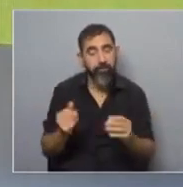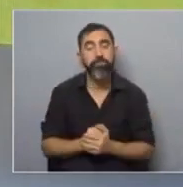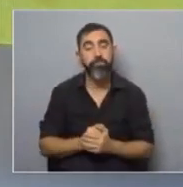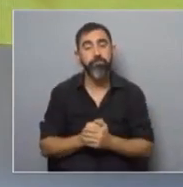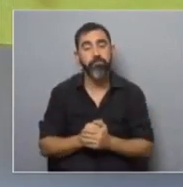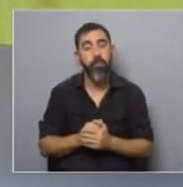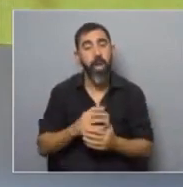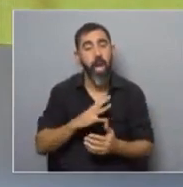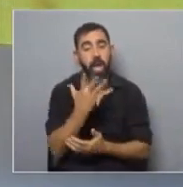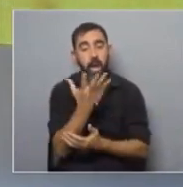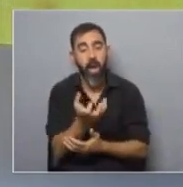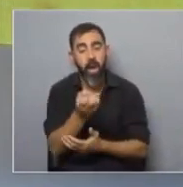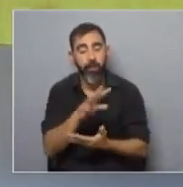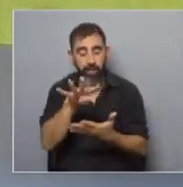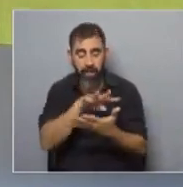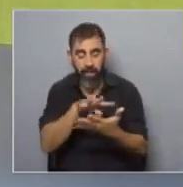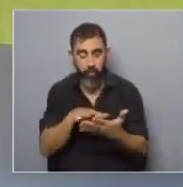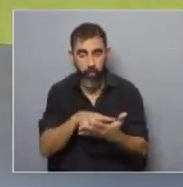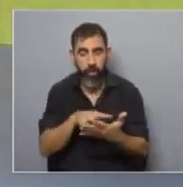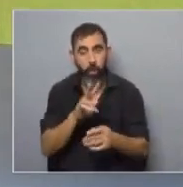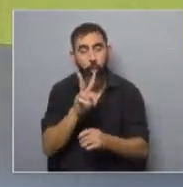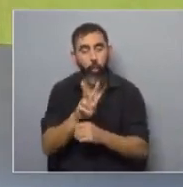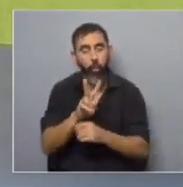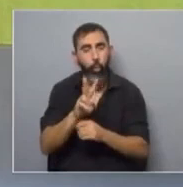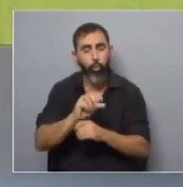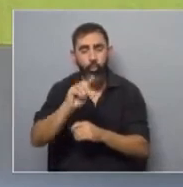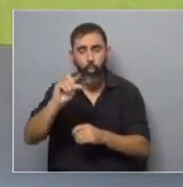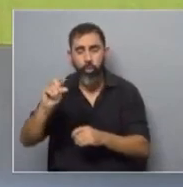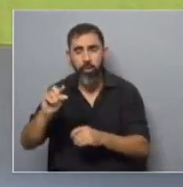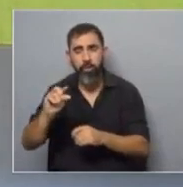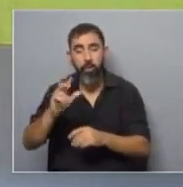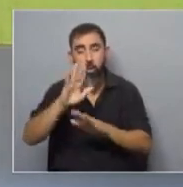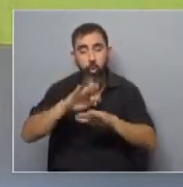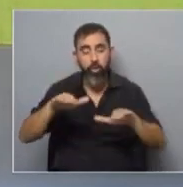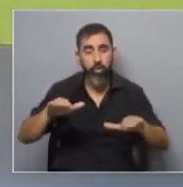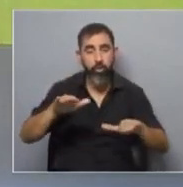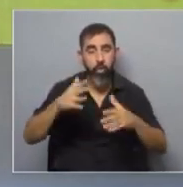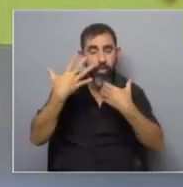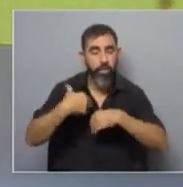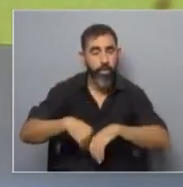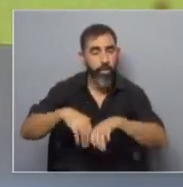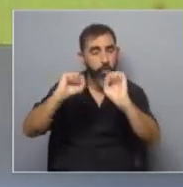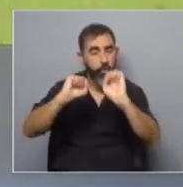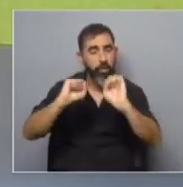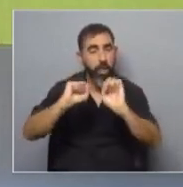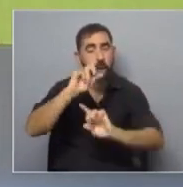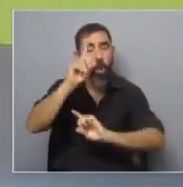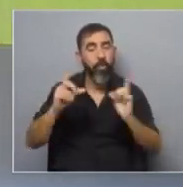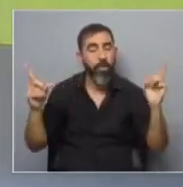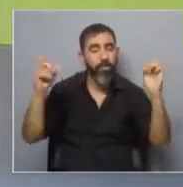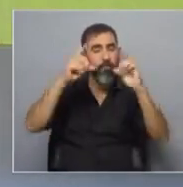desarrolló una app de lectura que mide justamente si los niños tienen o detecta alguna